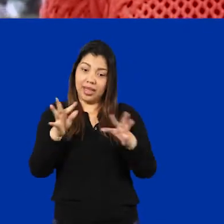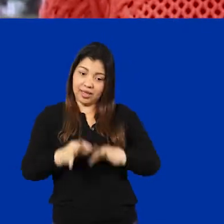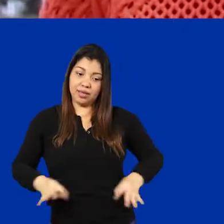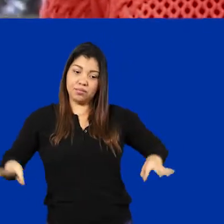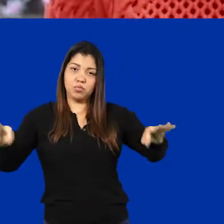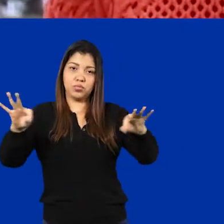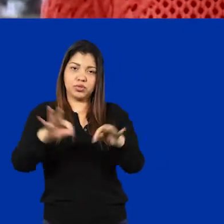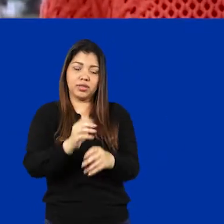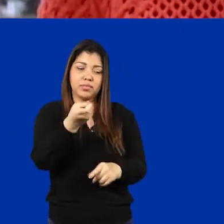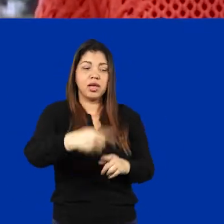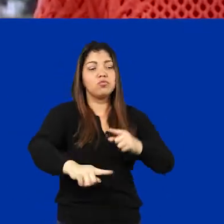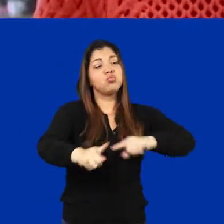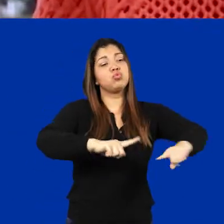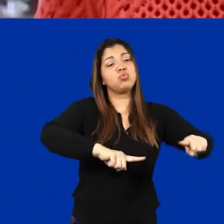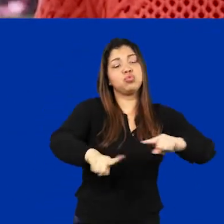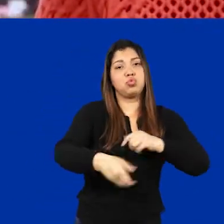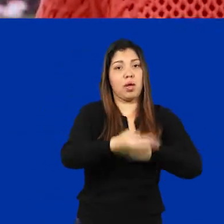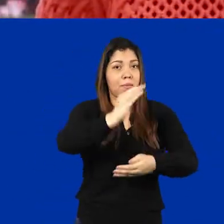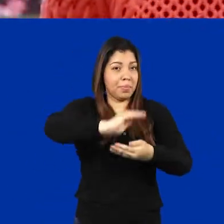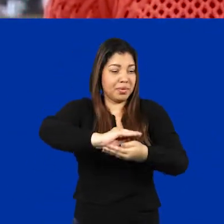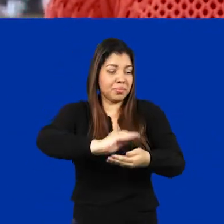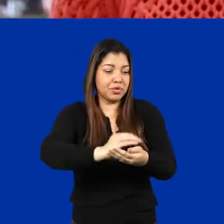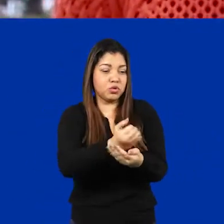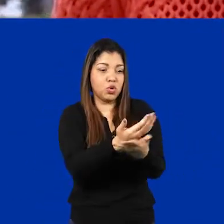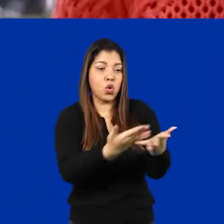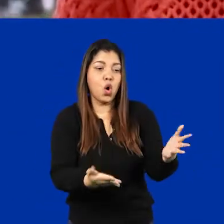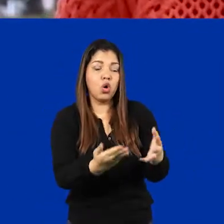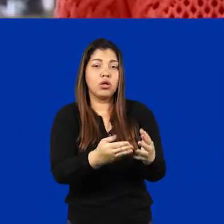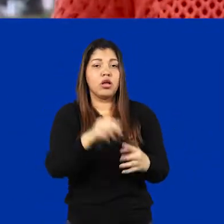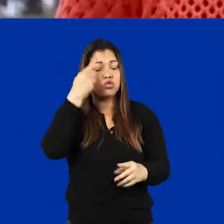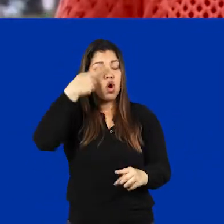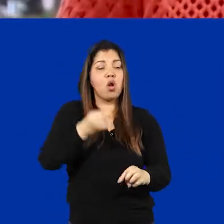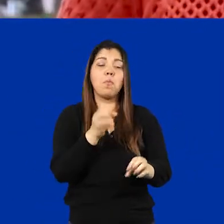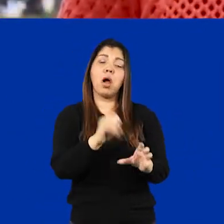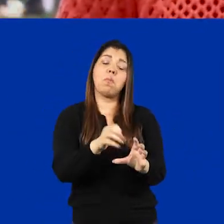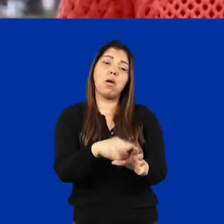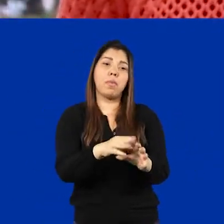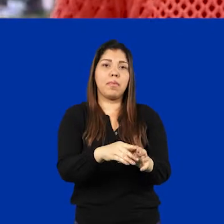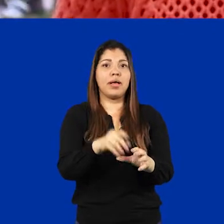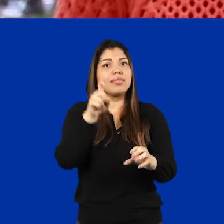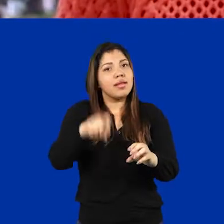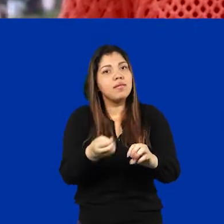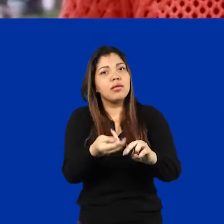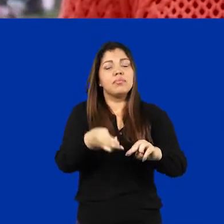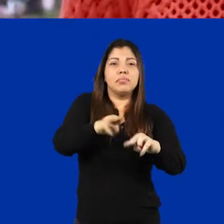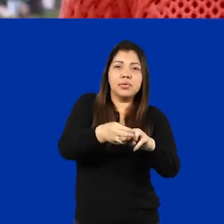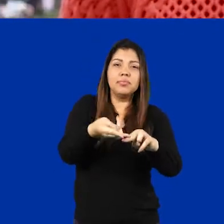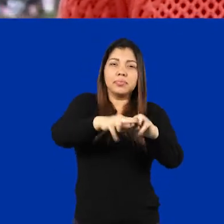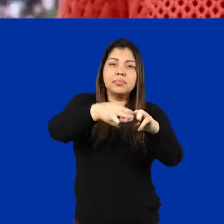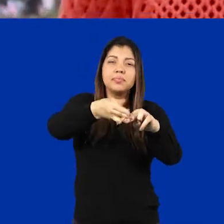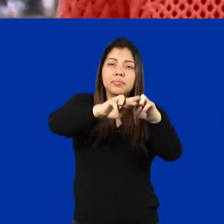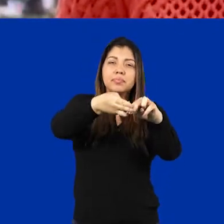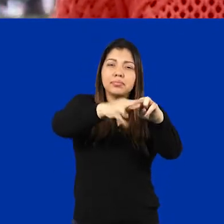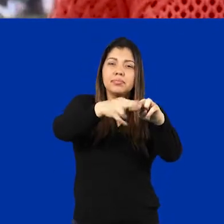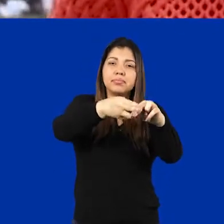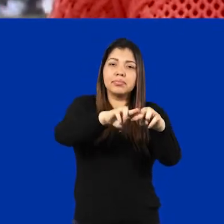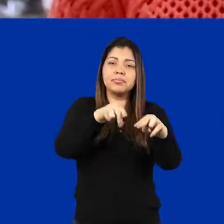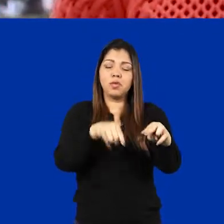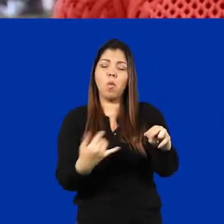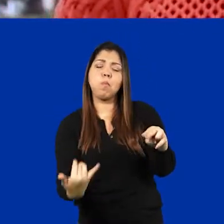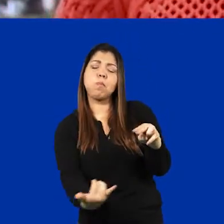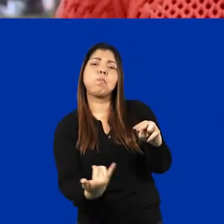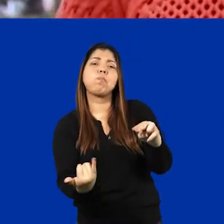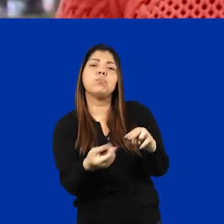precisar que las administradoras de fondos de pensiones deben garantizar una rentabilidad mínima y en caso de no darse esta, existen unas